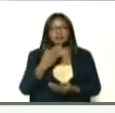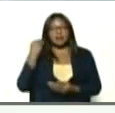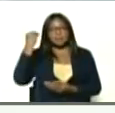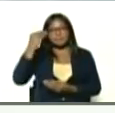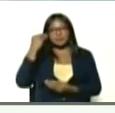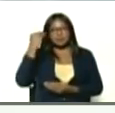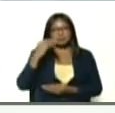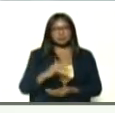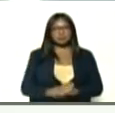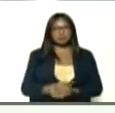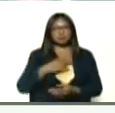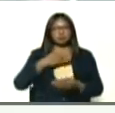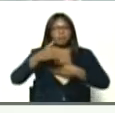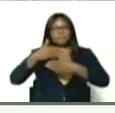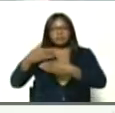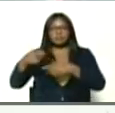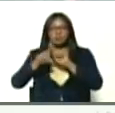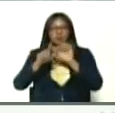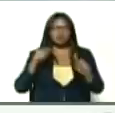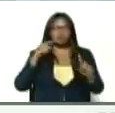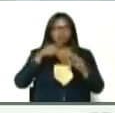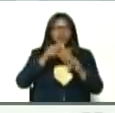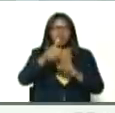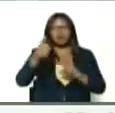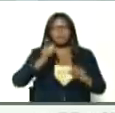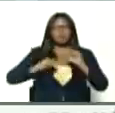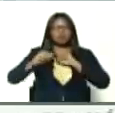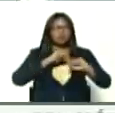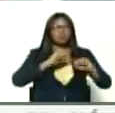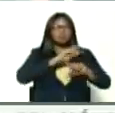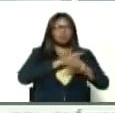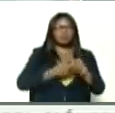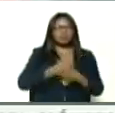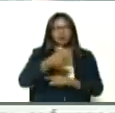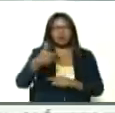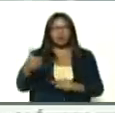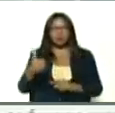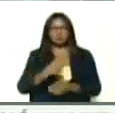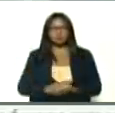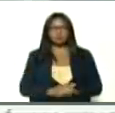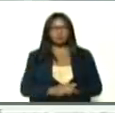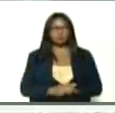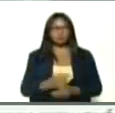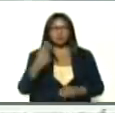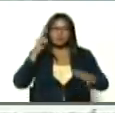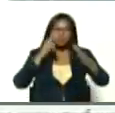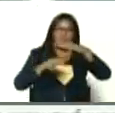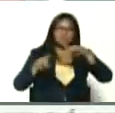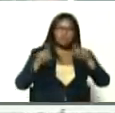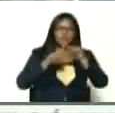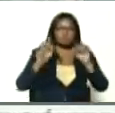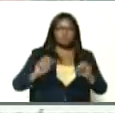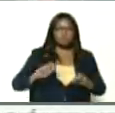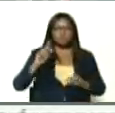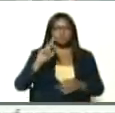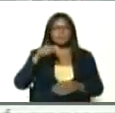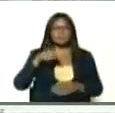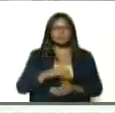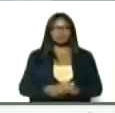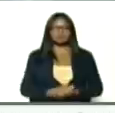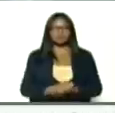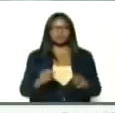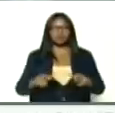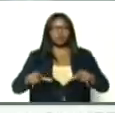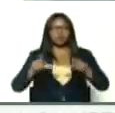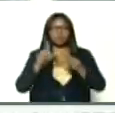debemos interactuar, porque lo que queremos, es que cada movimiento, cada fuerza, cada individuo, incluso, visualice, su espacio,